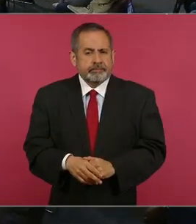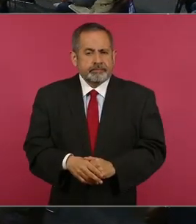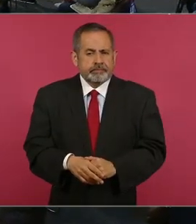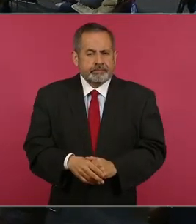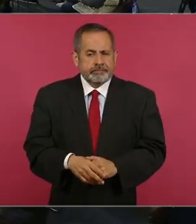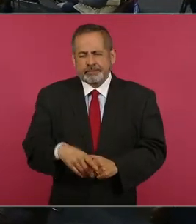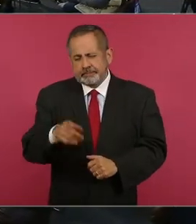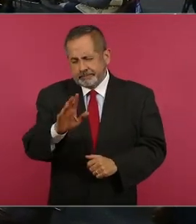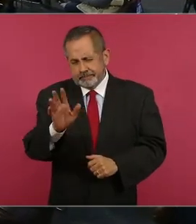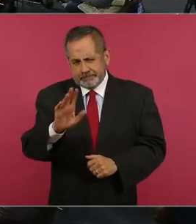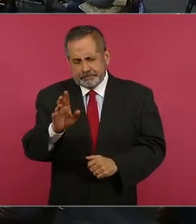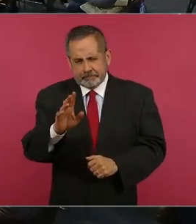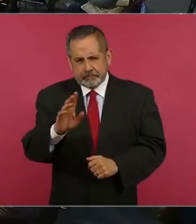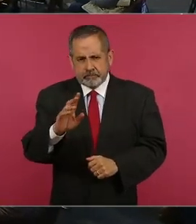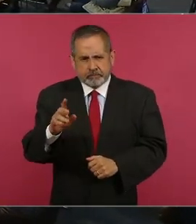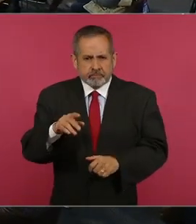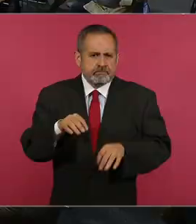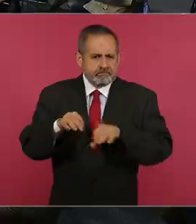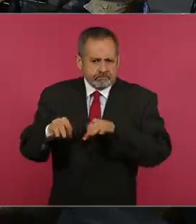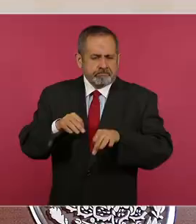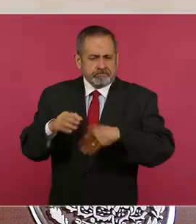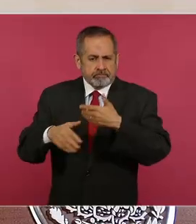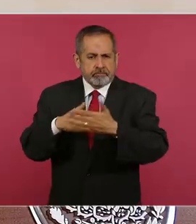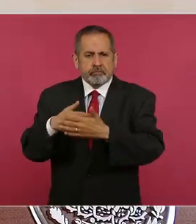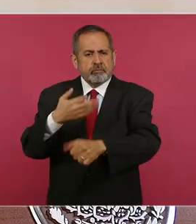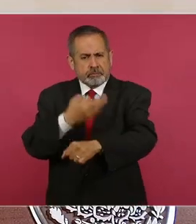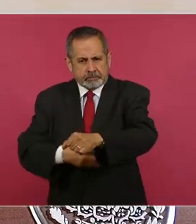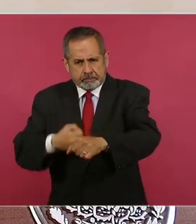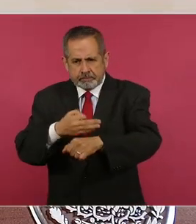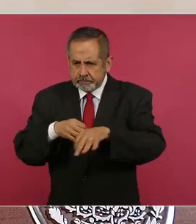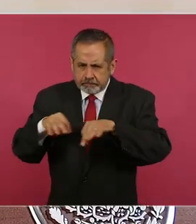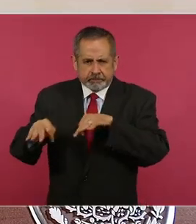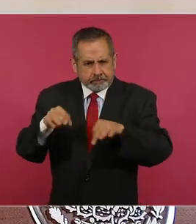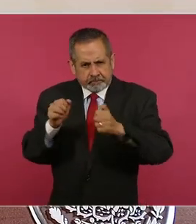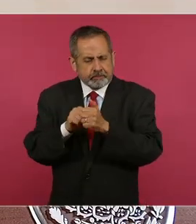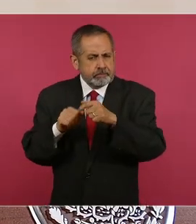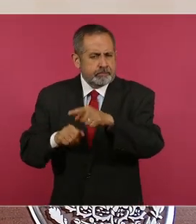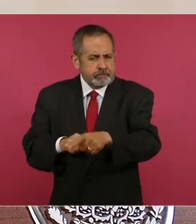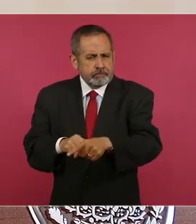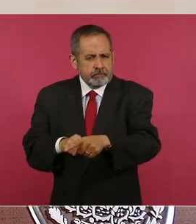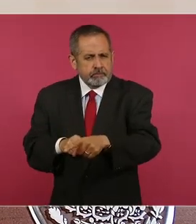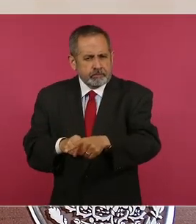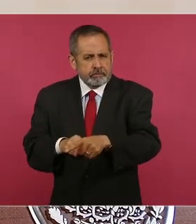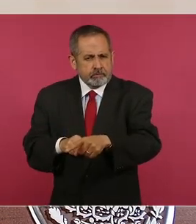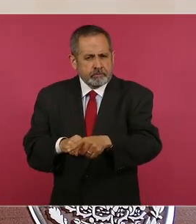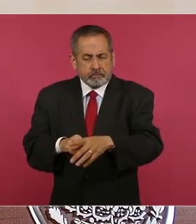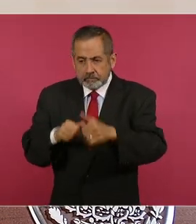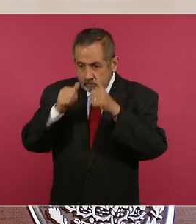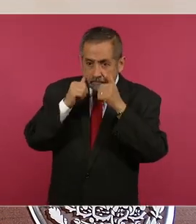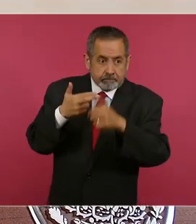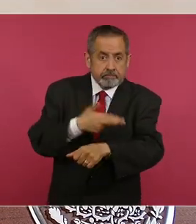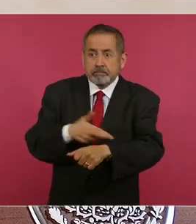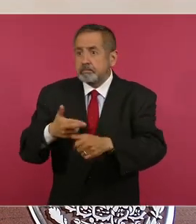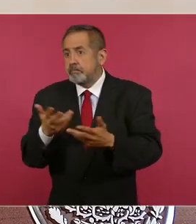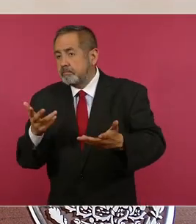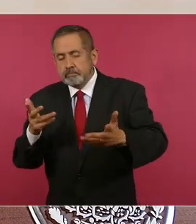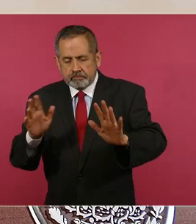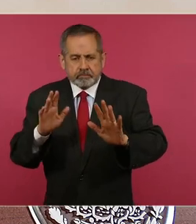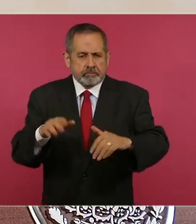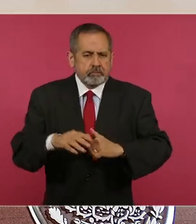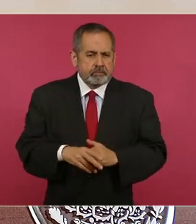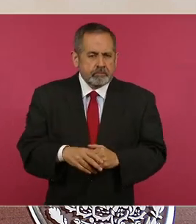No, no, porque vamos a trabajar en la tarde en la… bueno, en lo que se está haciendo y